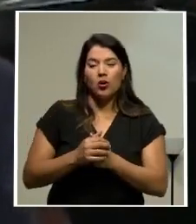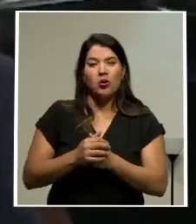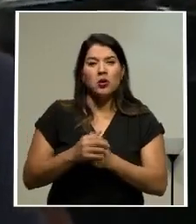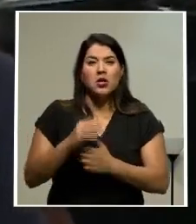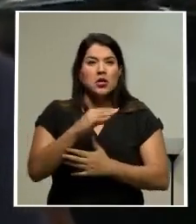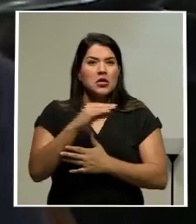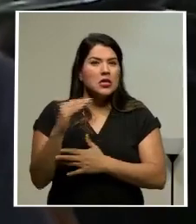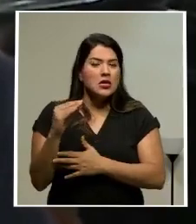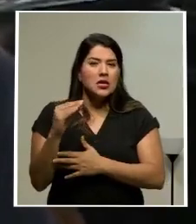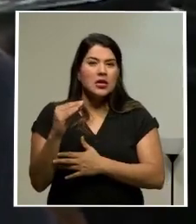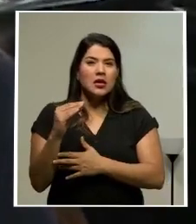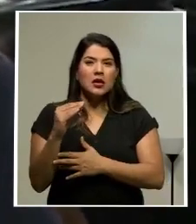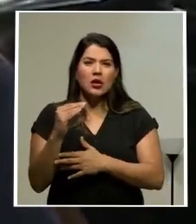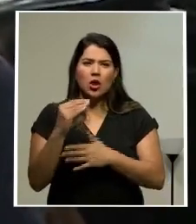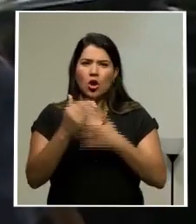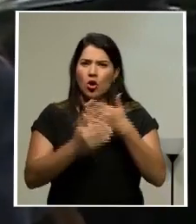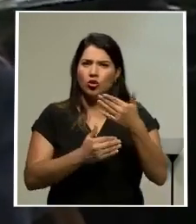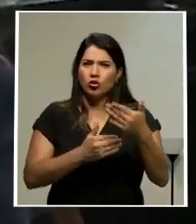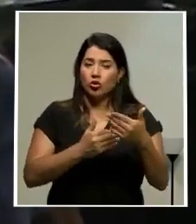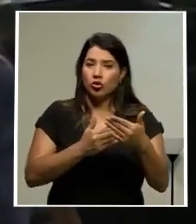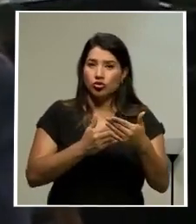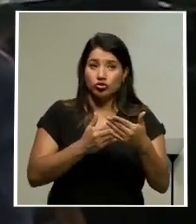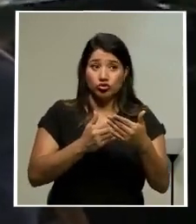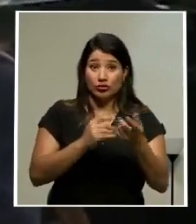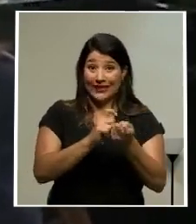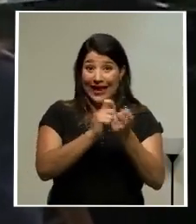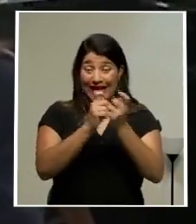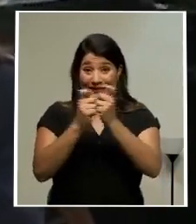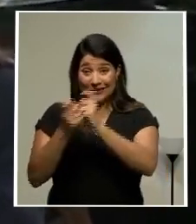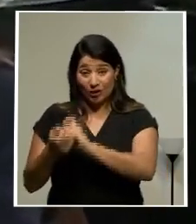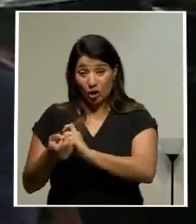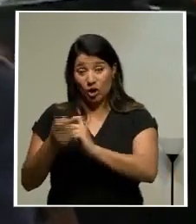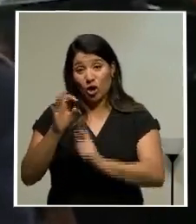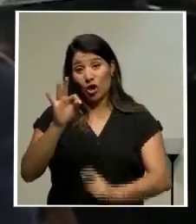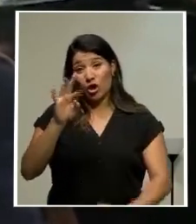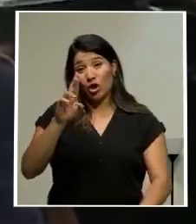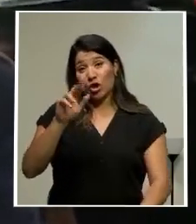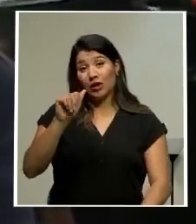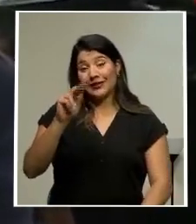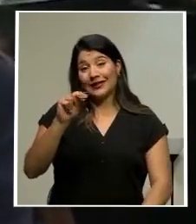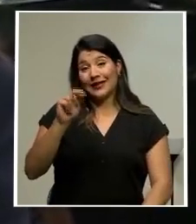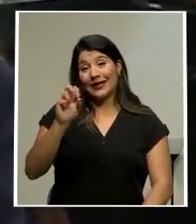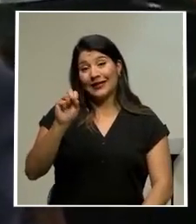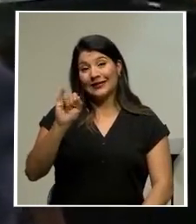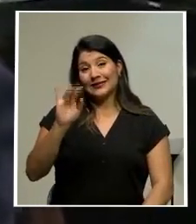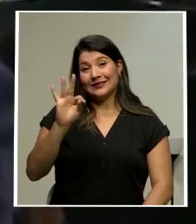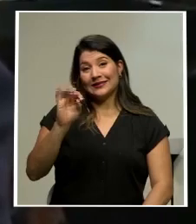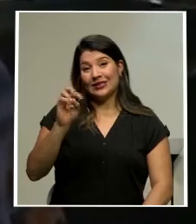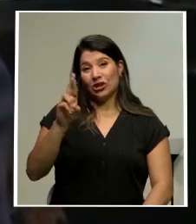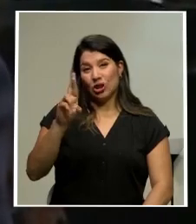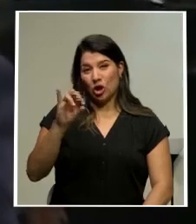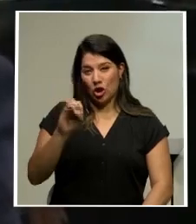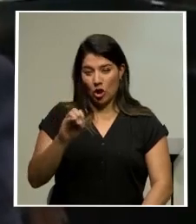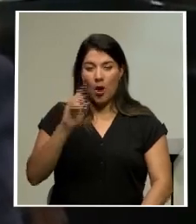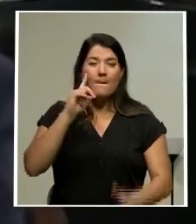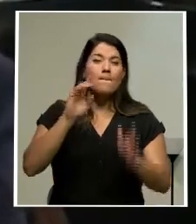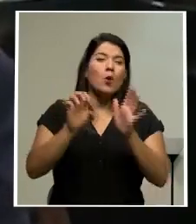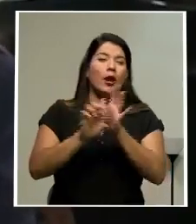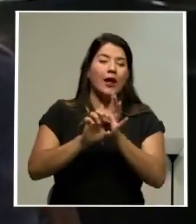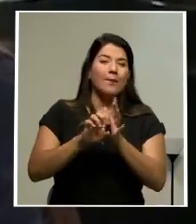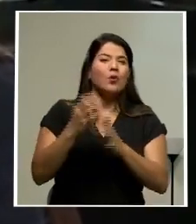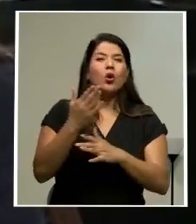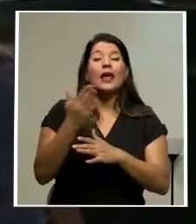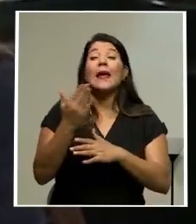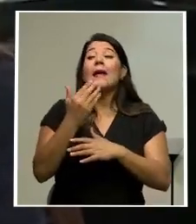tipo de modificación los transitorios, que son casualmente lo que tiene que ver con pasar, qué pasa con los salarios por encima del salario